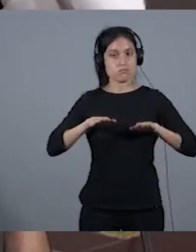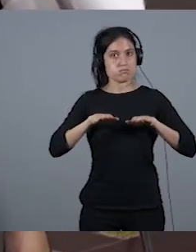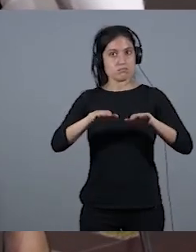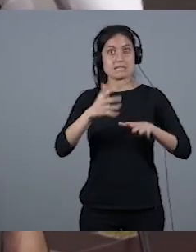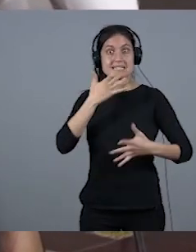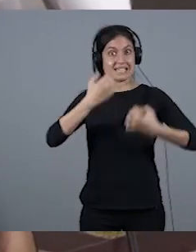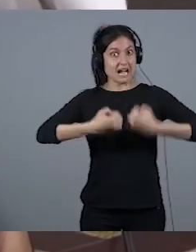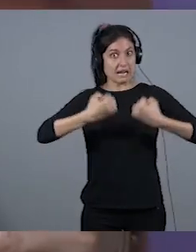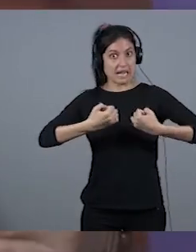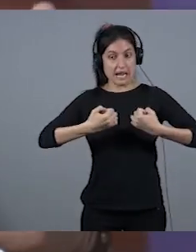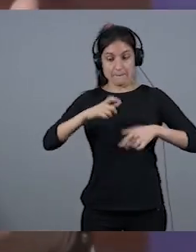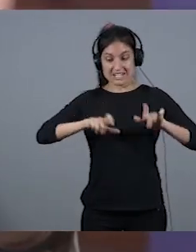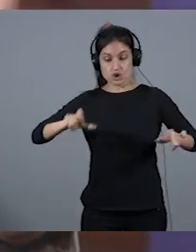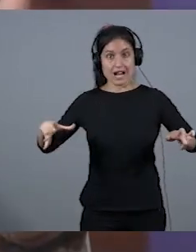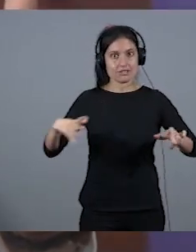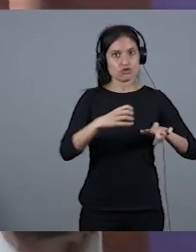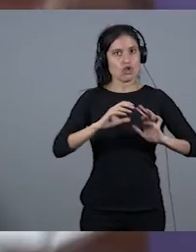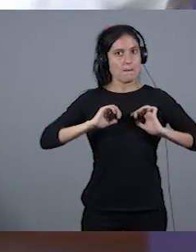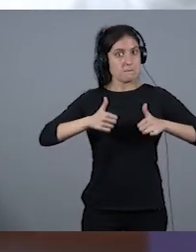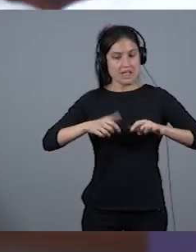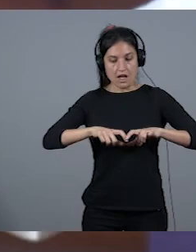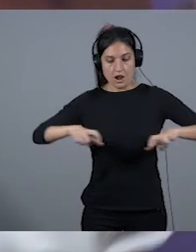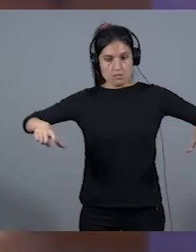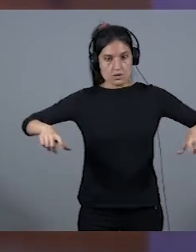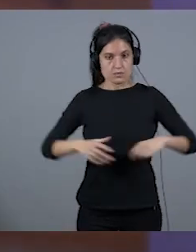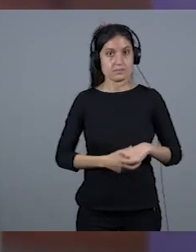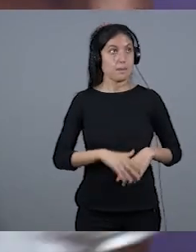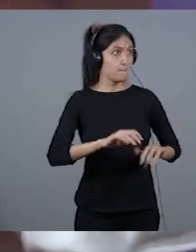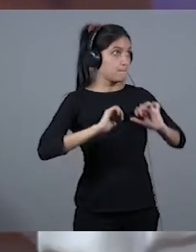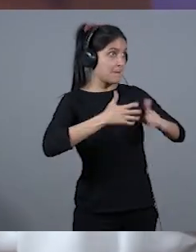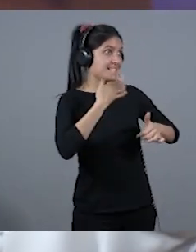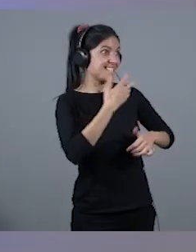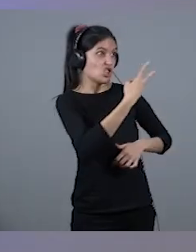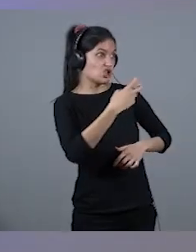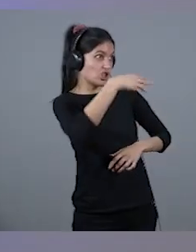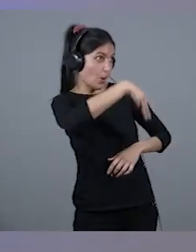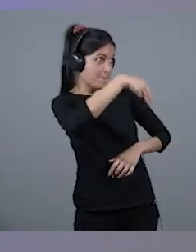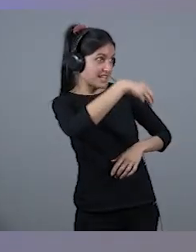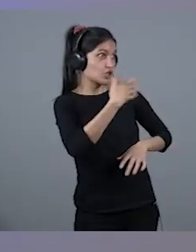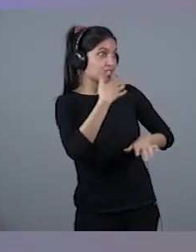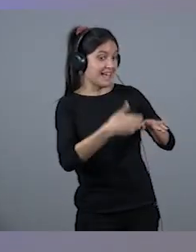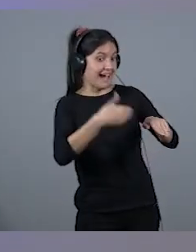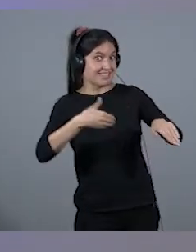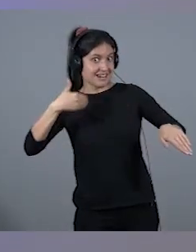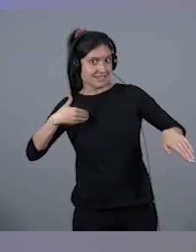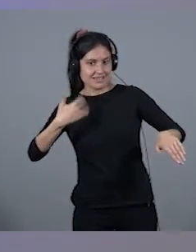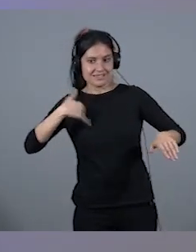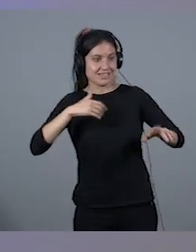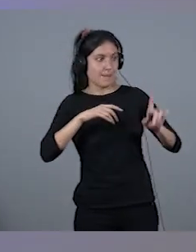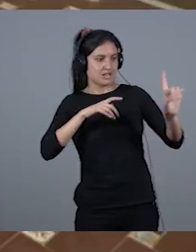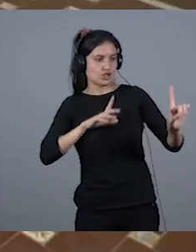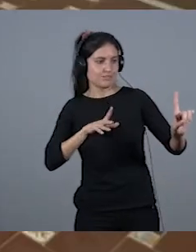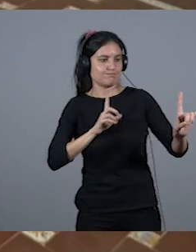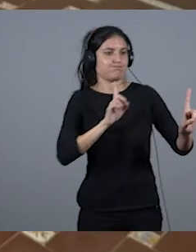En la misma línea... Sobre todo, sobre todo si... 200 metros. Salen todos. Que si sales muy atrás ya no puedes coger al otro.